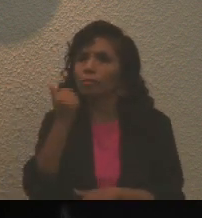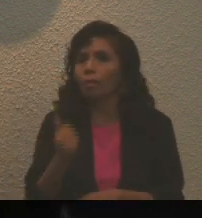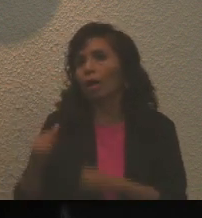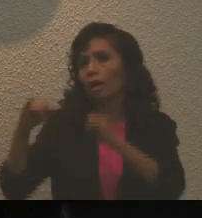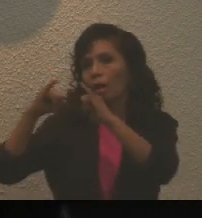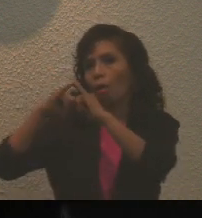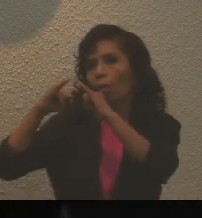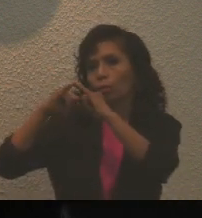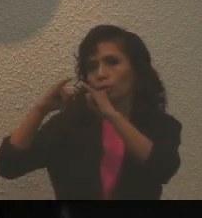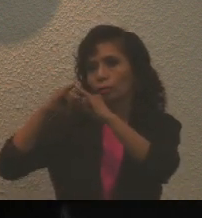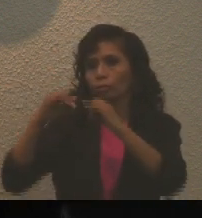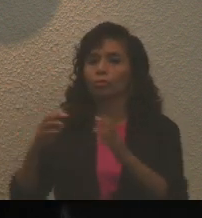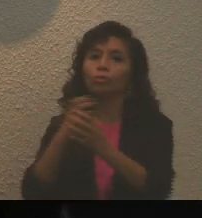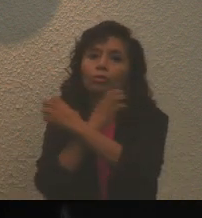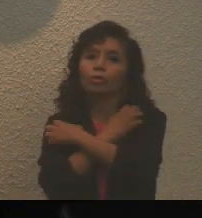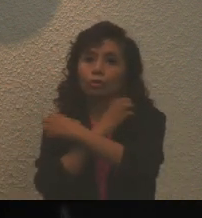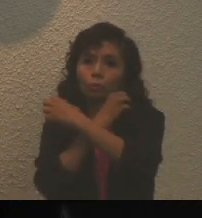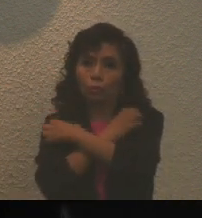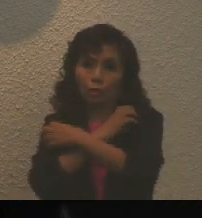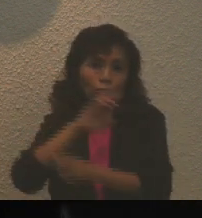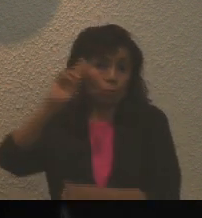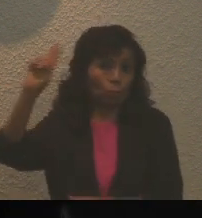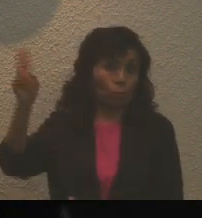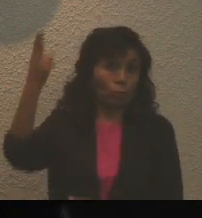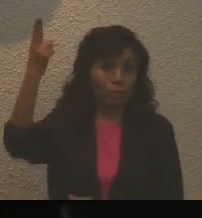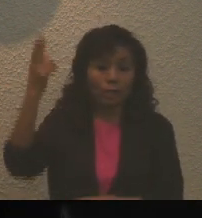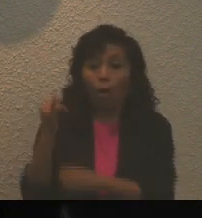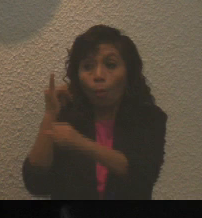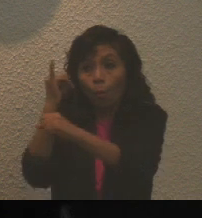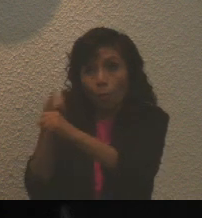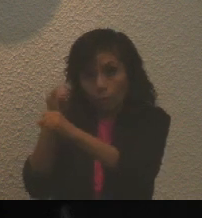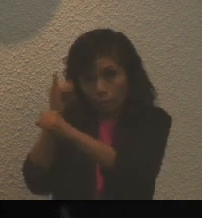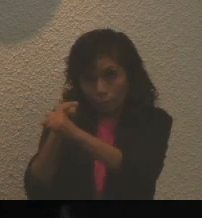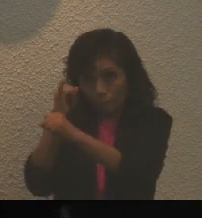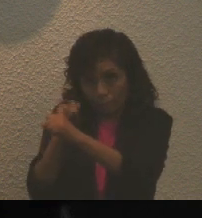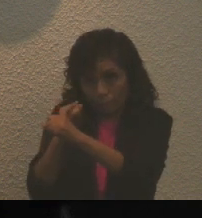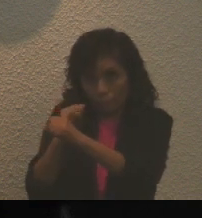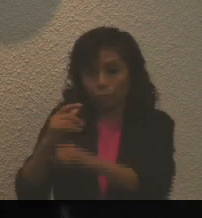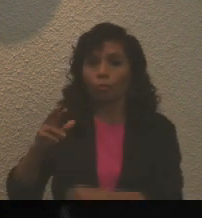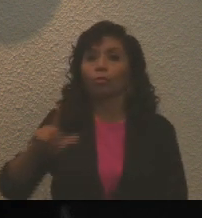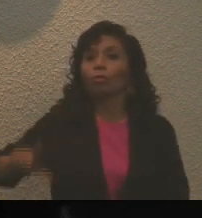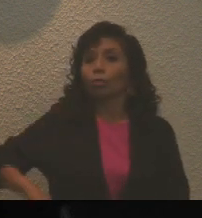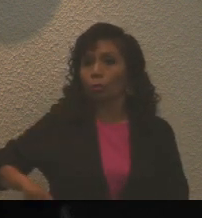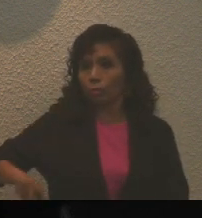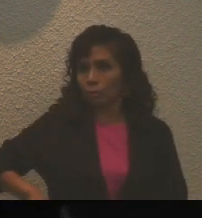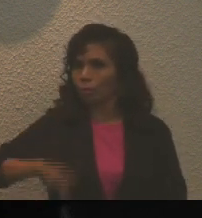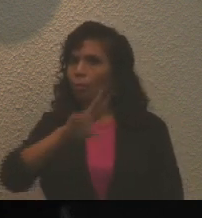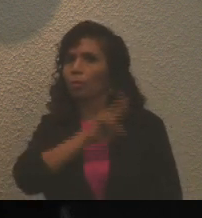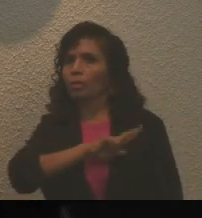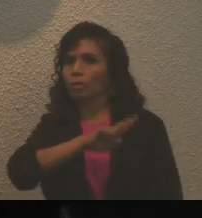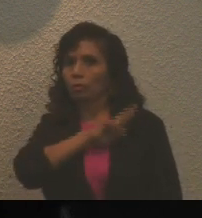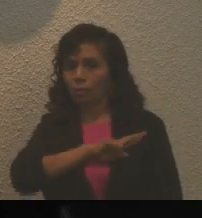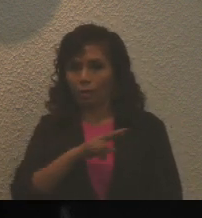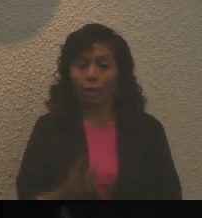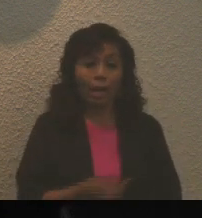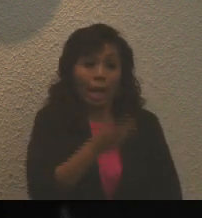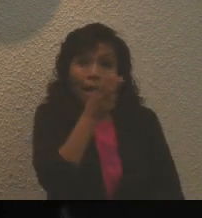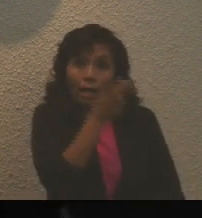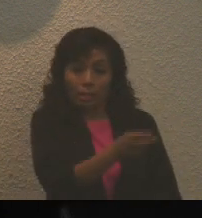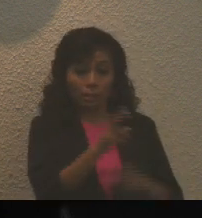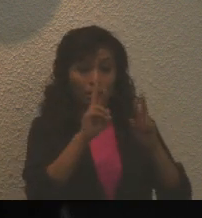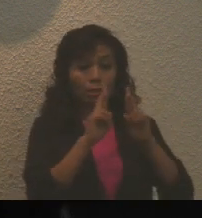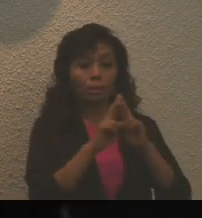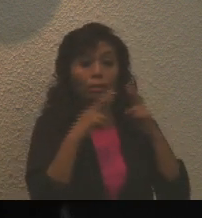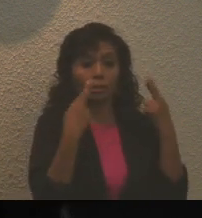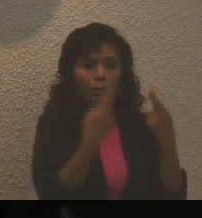instituciones de educación superior o de investigación pública o privada. Las sesiones de la